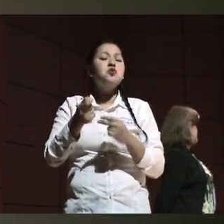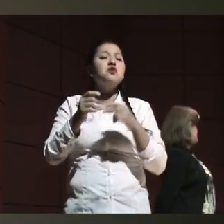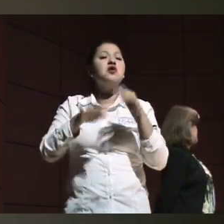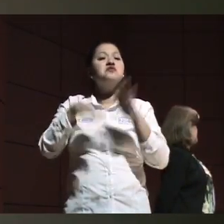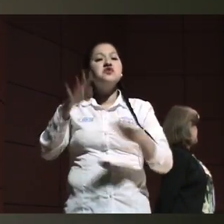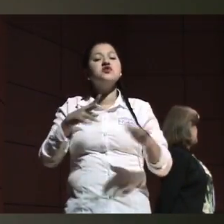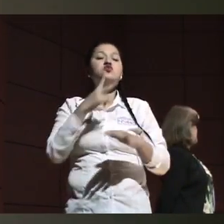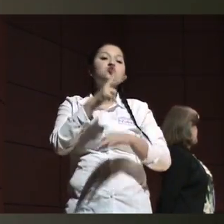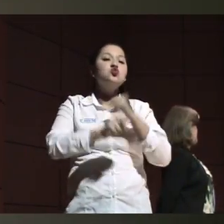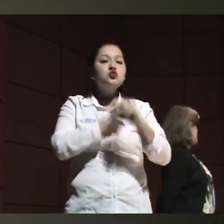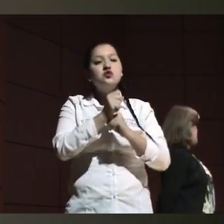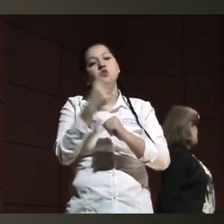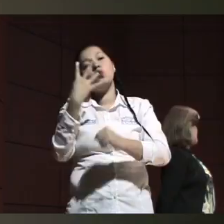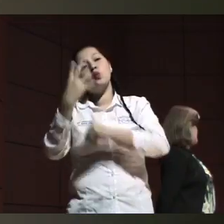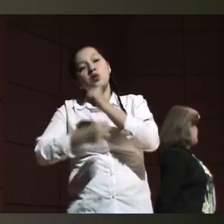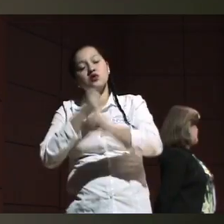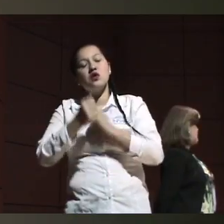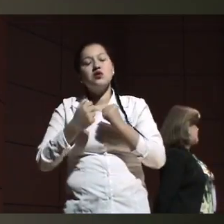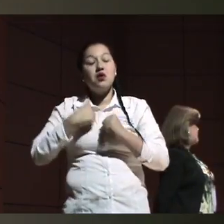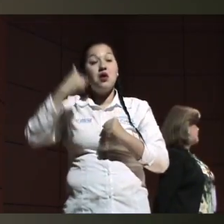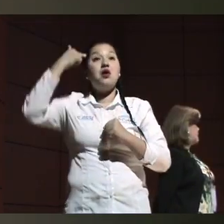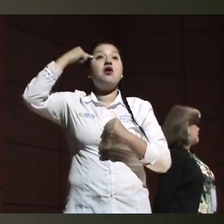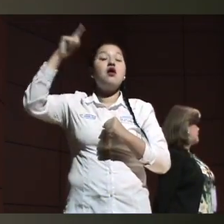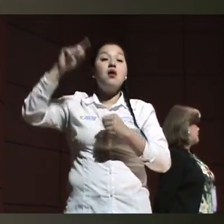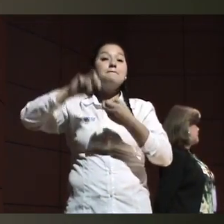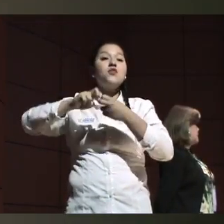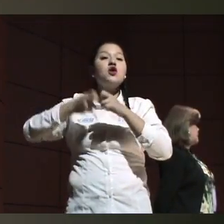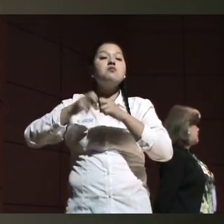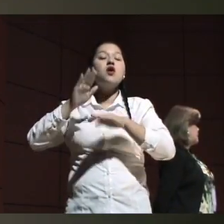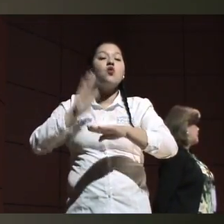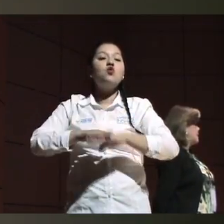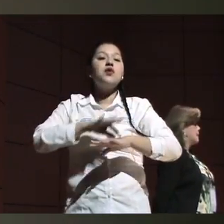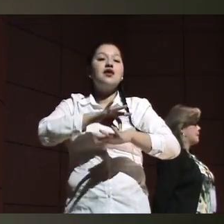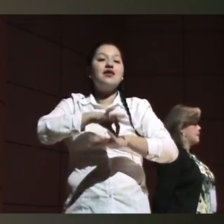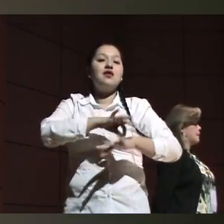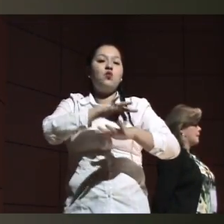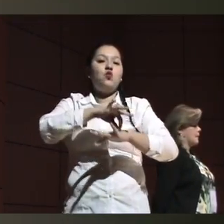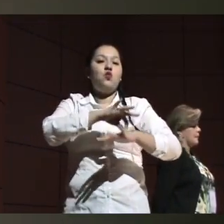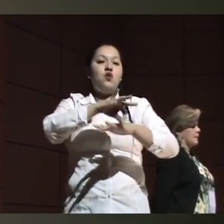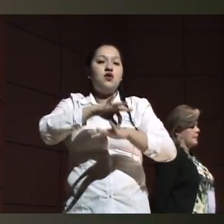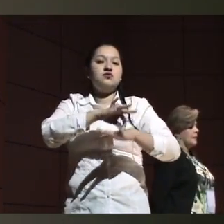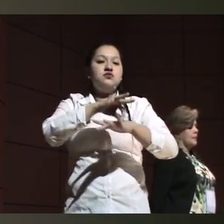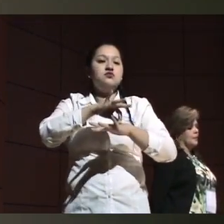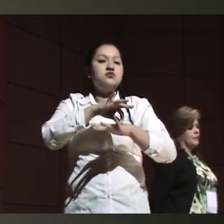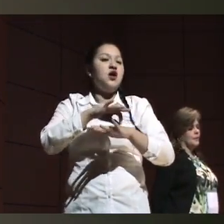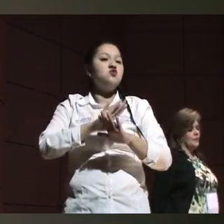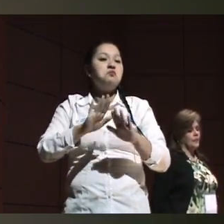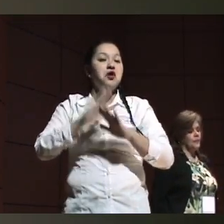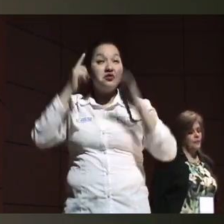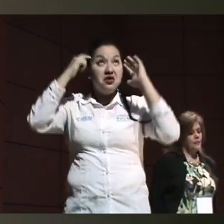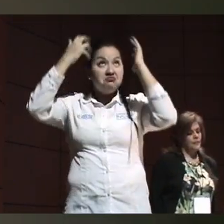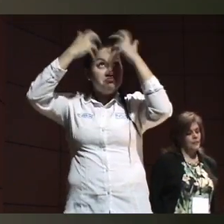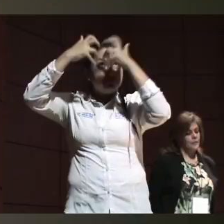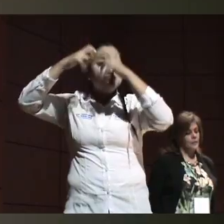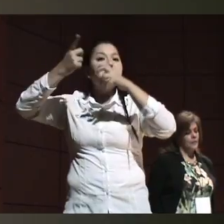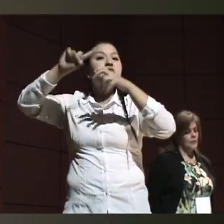cuatro años porque la cataloga como una enfermedad neurológica y no saben la causa de etiología. En ese diagnóstico también la causa y